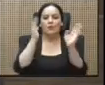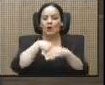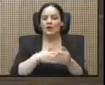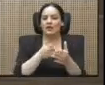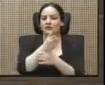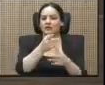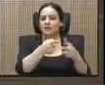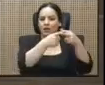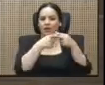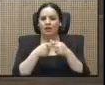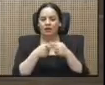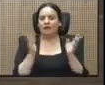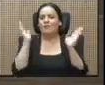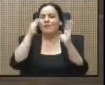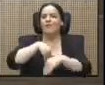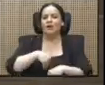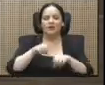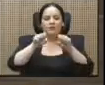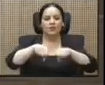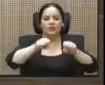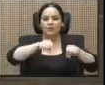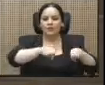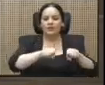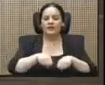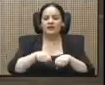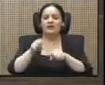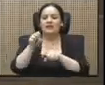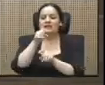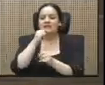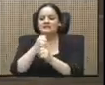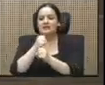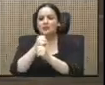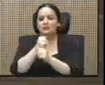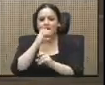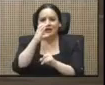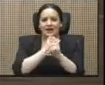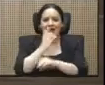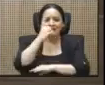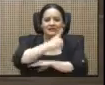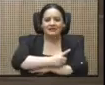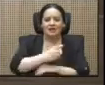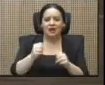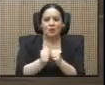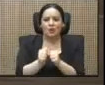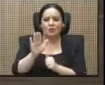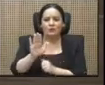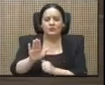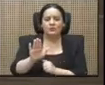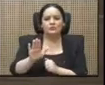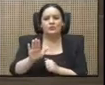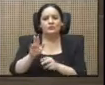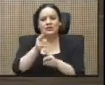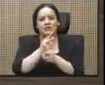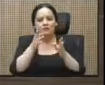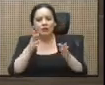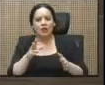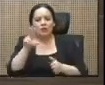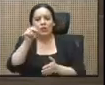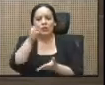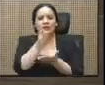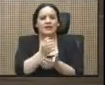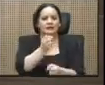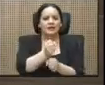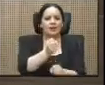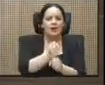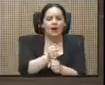crédito, no hay posibilidades. Las instituciones cada día con sus inspectores no dejan de trabajar o